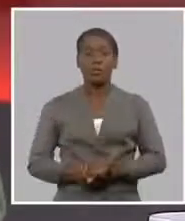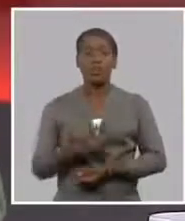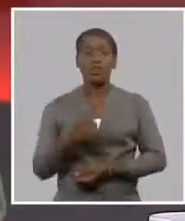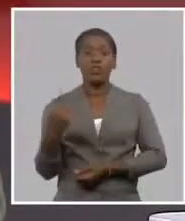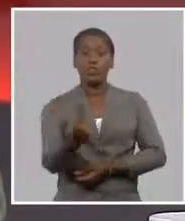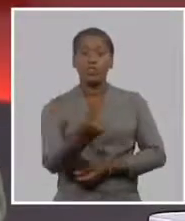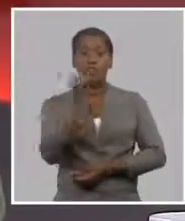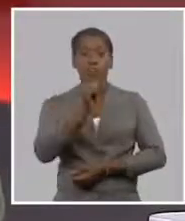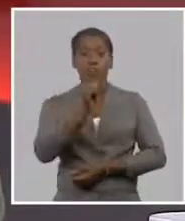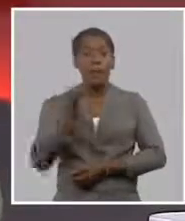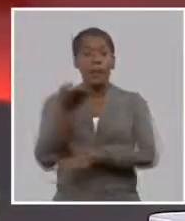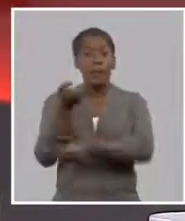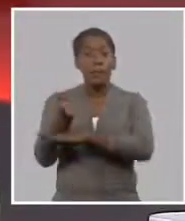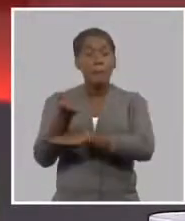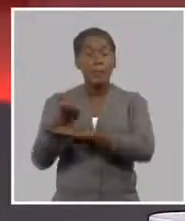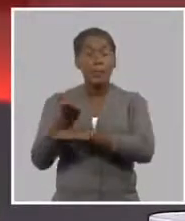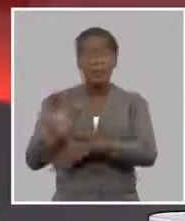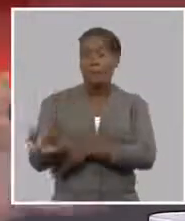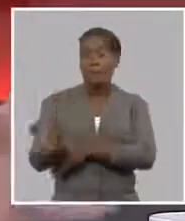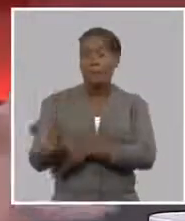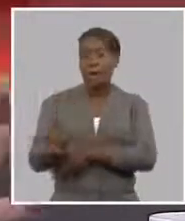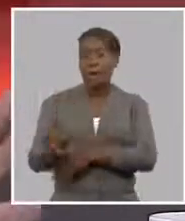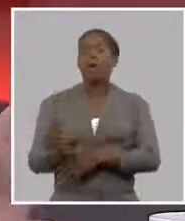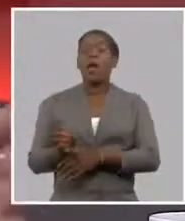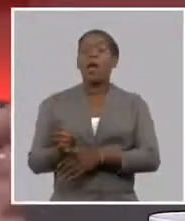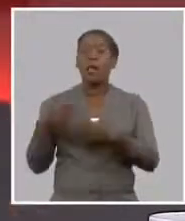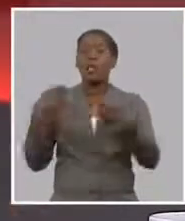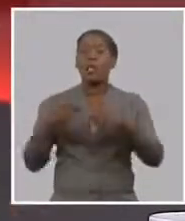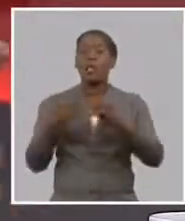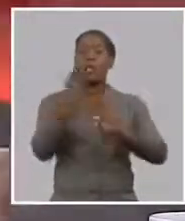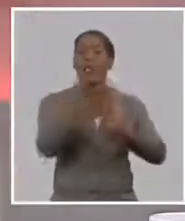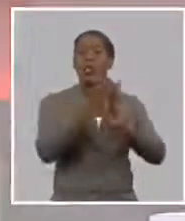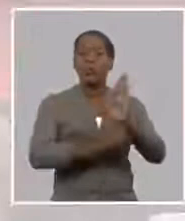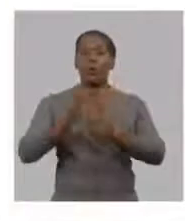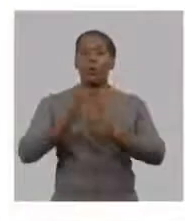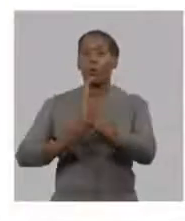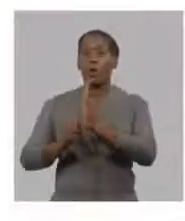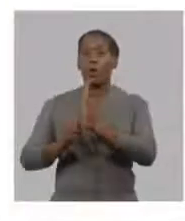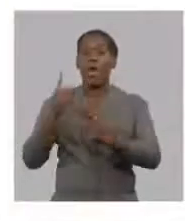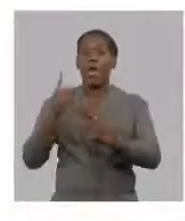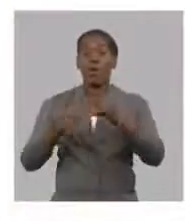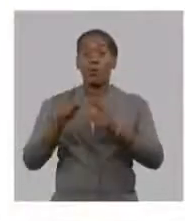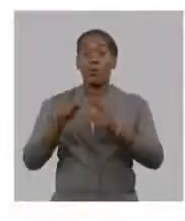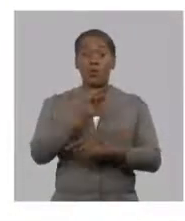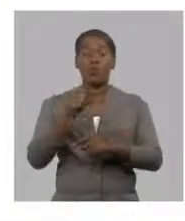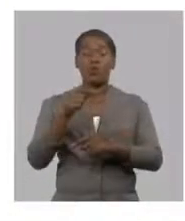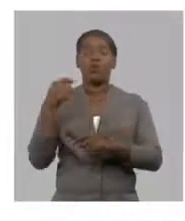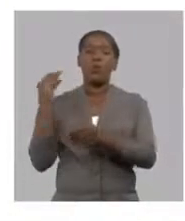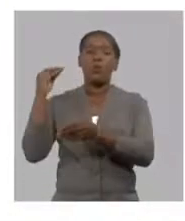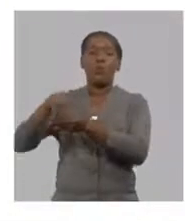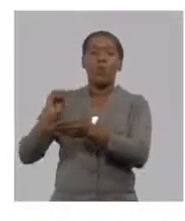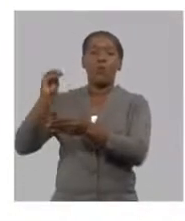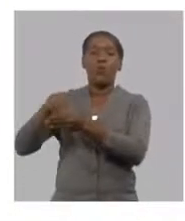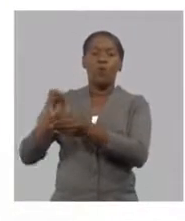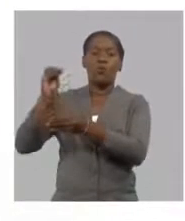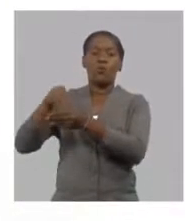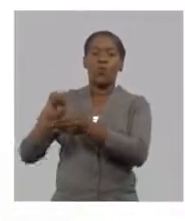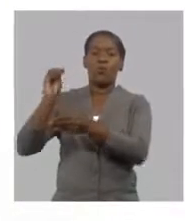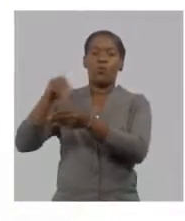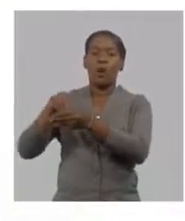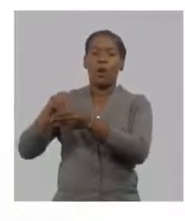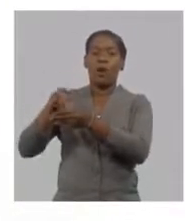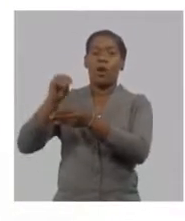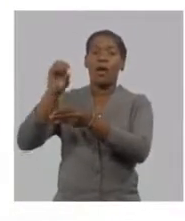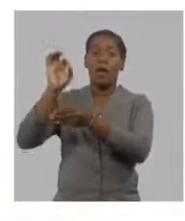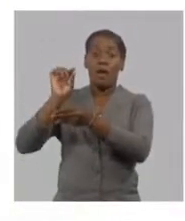3% adicional o sea el descuento de la prima la prima es el precio del seguro lo que paga el asegurado lo que paga el productor lo que pagan las bases productivas